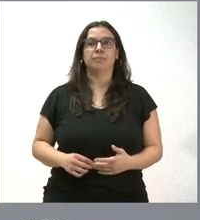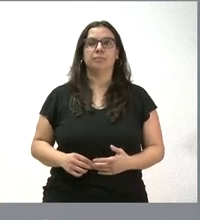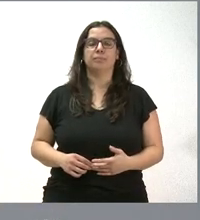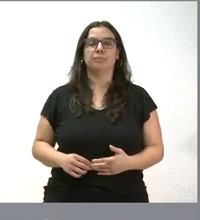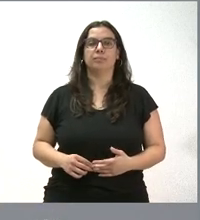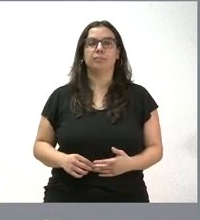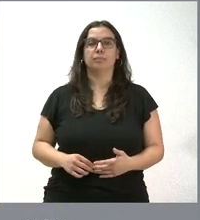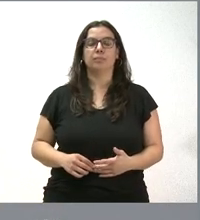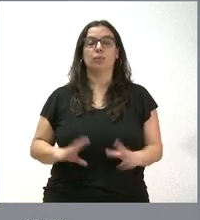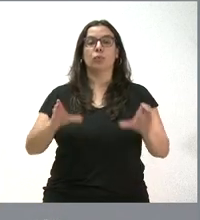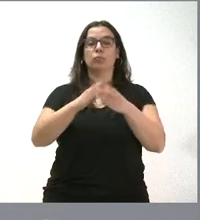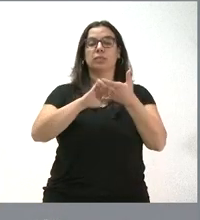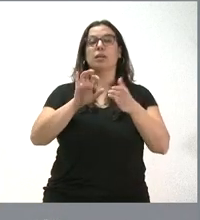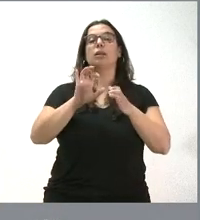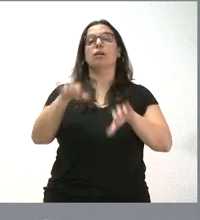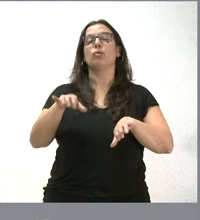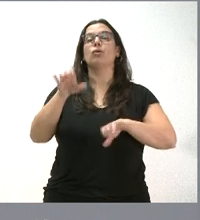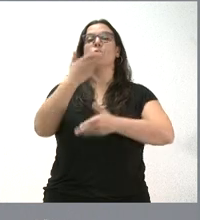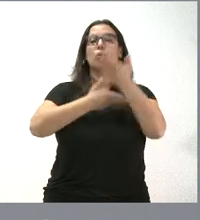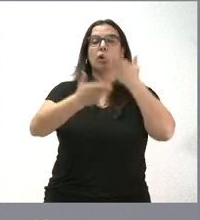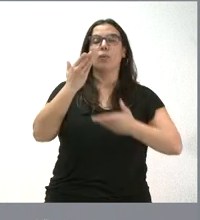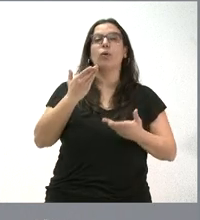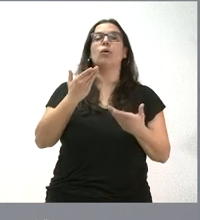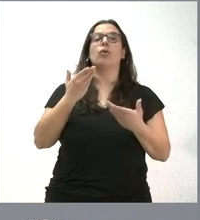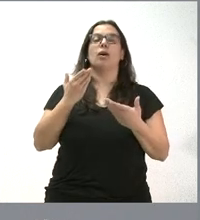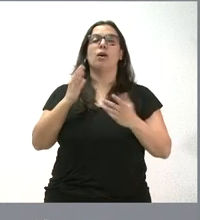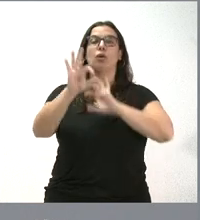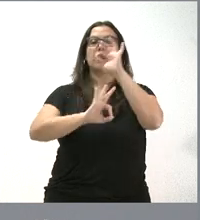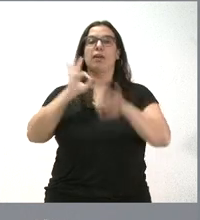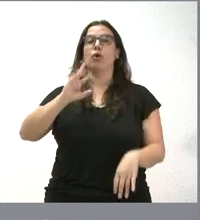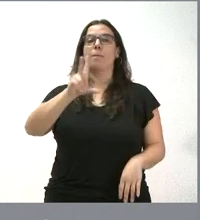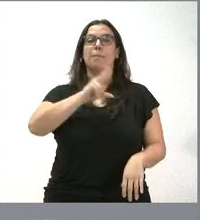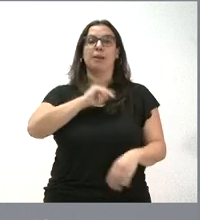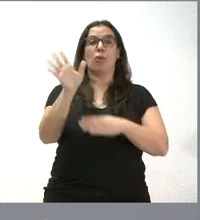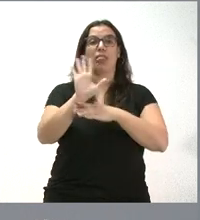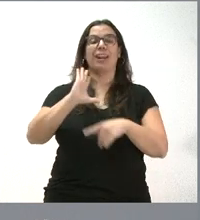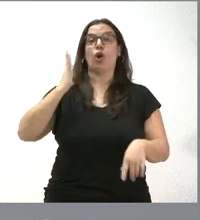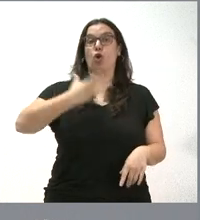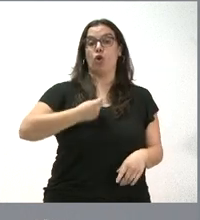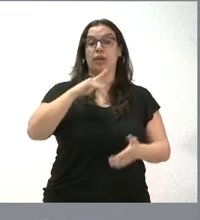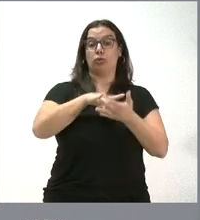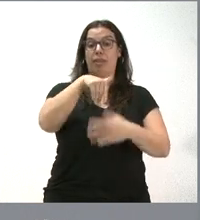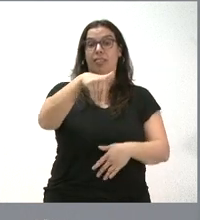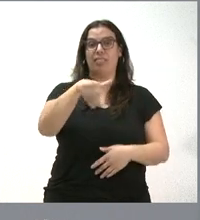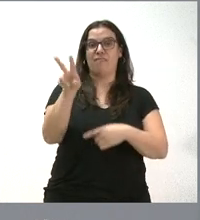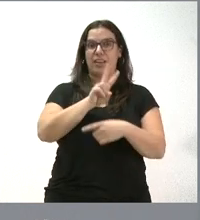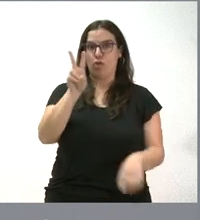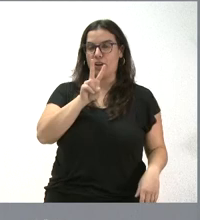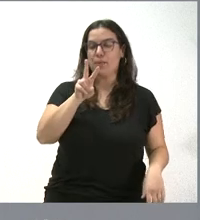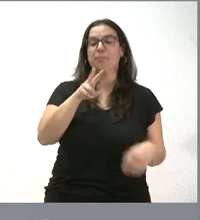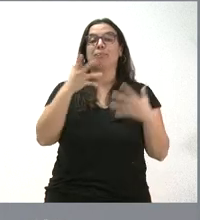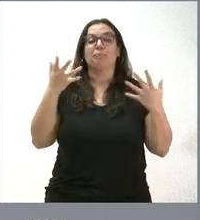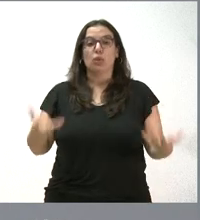La Junta colaborará en la organización de los premios Goya, que saben ustedes que se van a celebrar en esta próxima edición en Valladolid. A estos